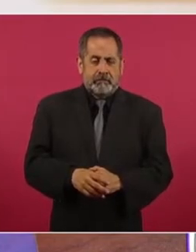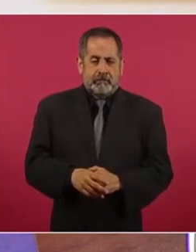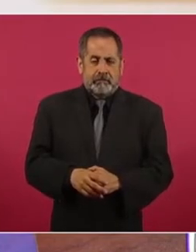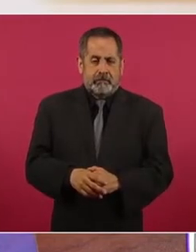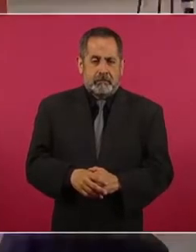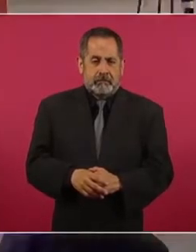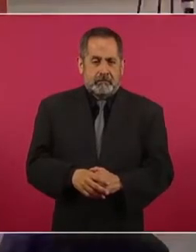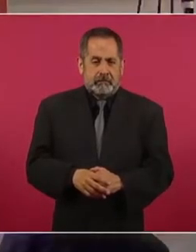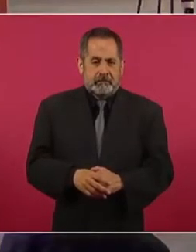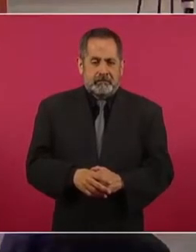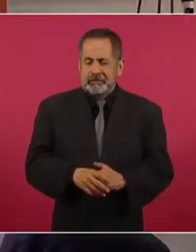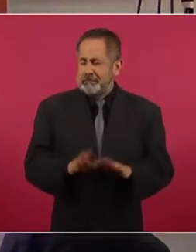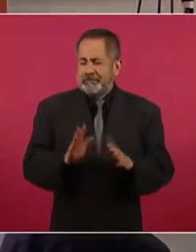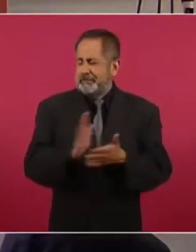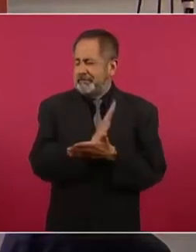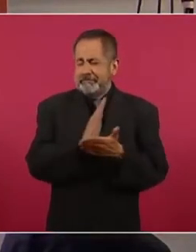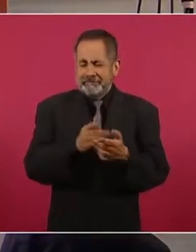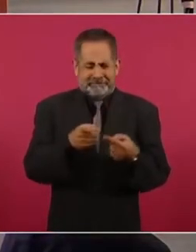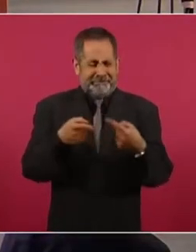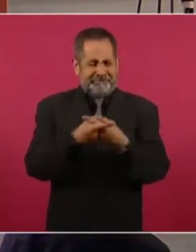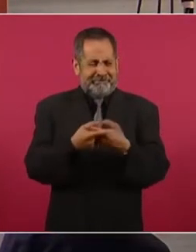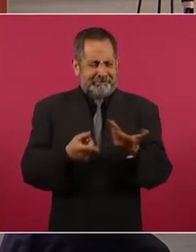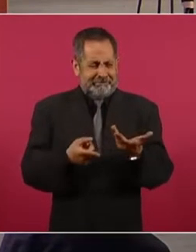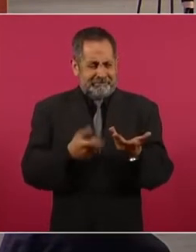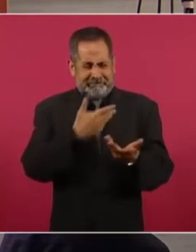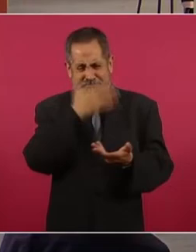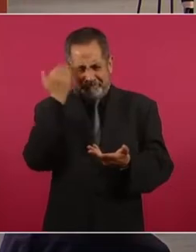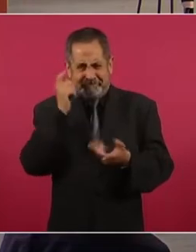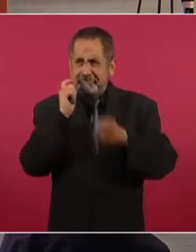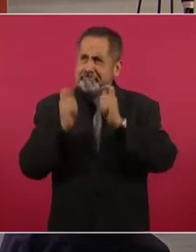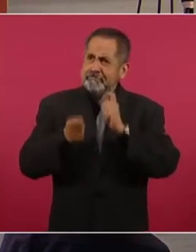Nada que ver con la salud.